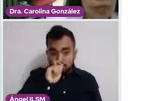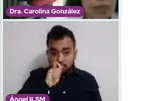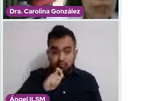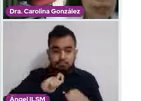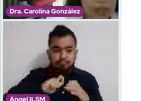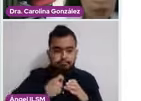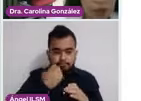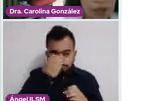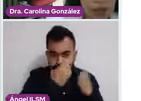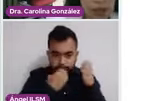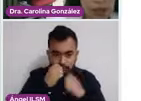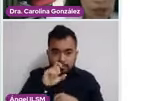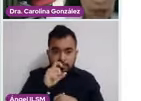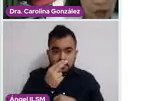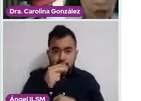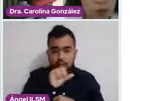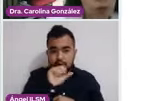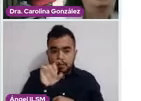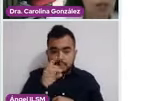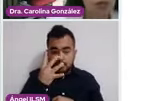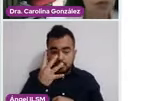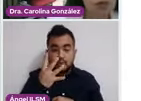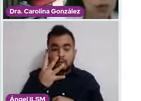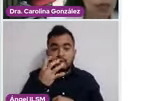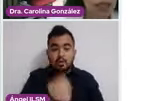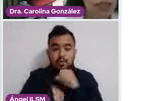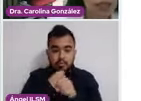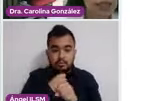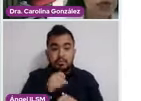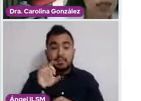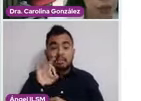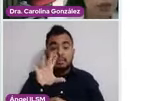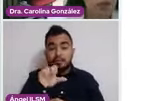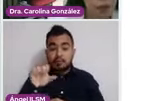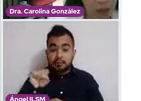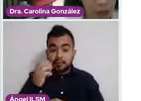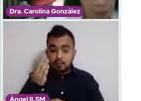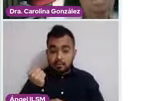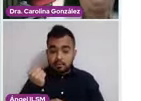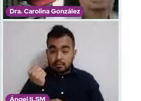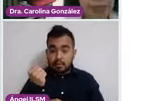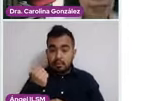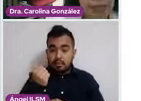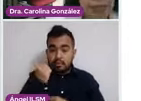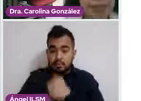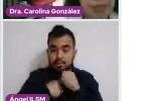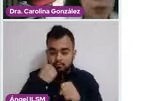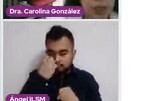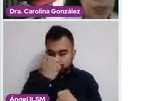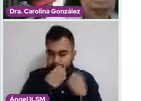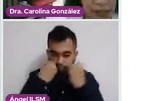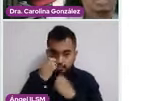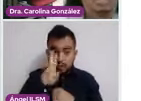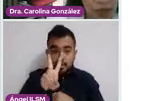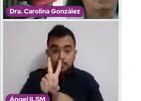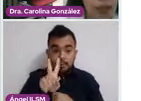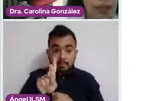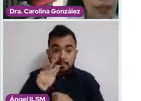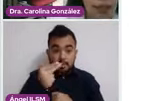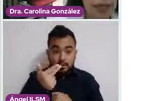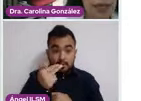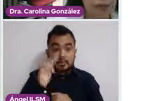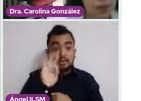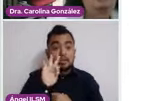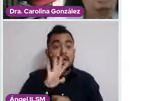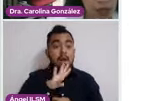y de 35 a 69 años podemos hacer uso de detección del virus del papiloma. Si este se encuentra alterado, se